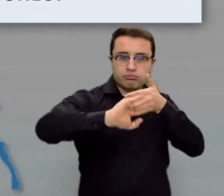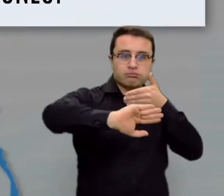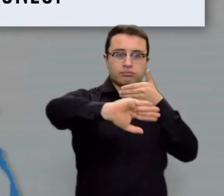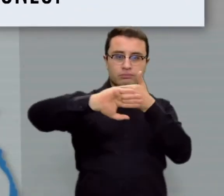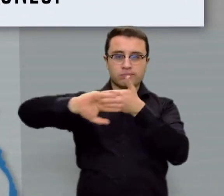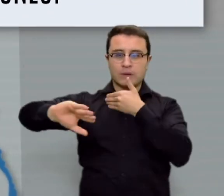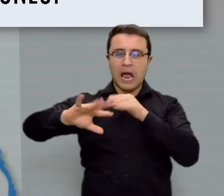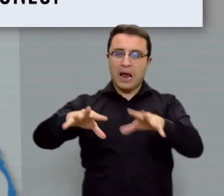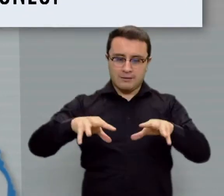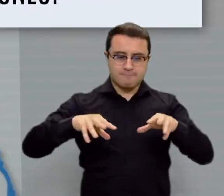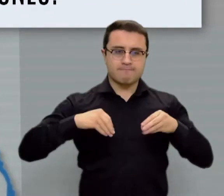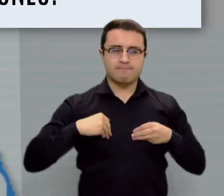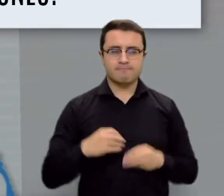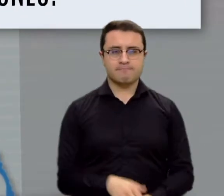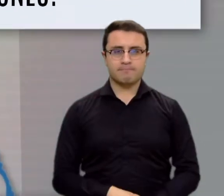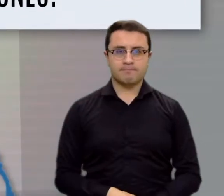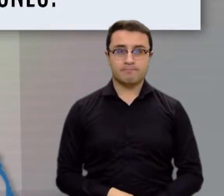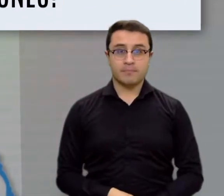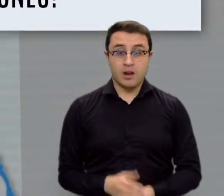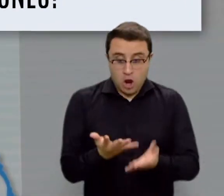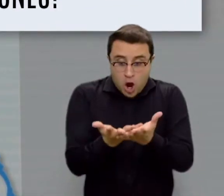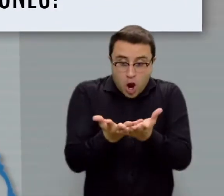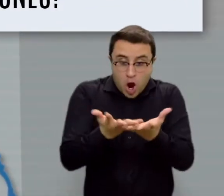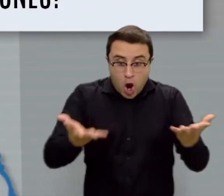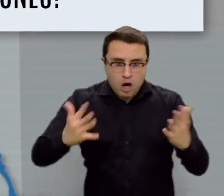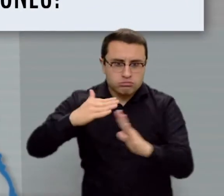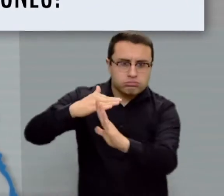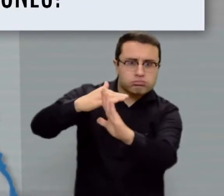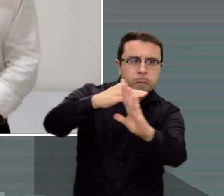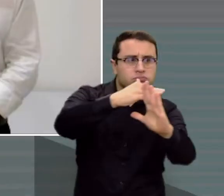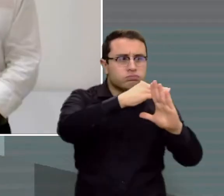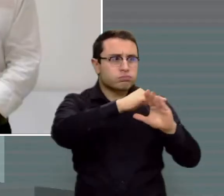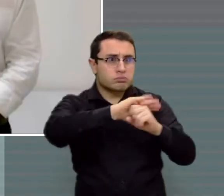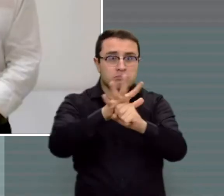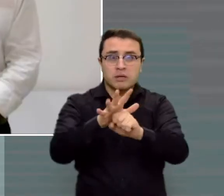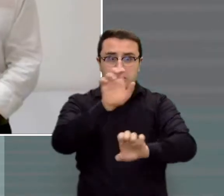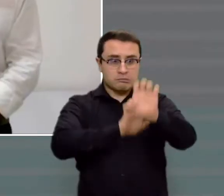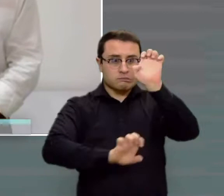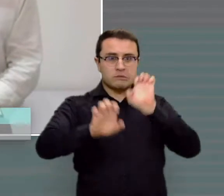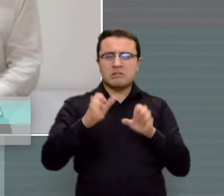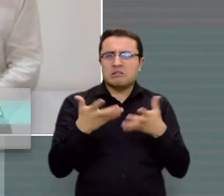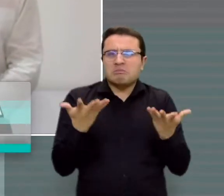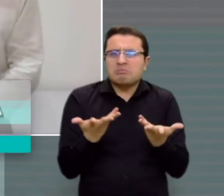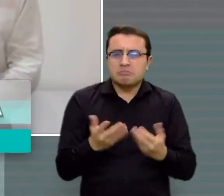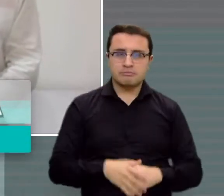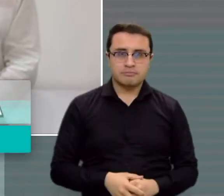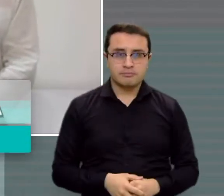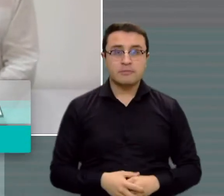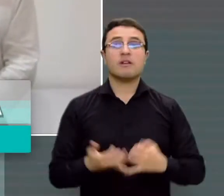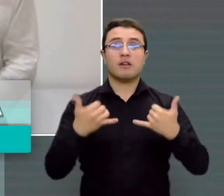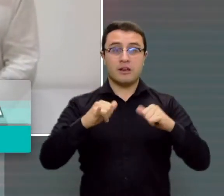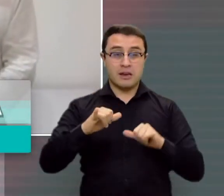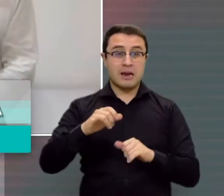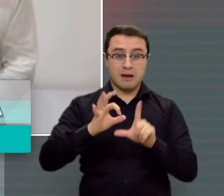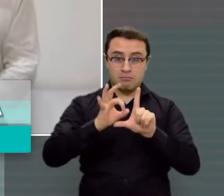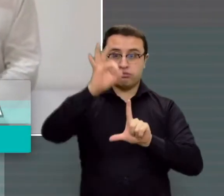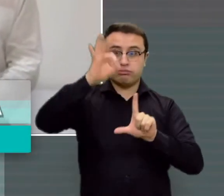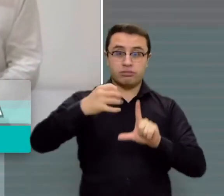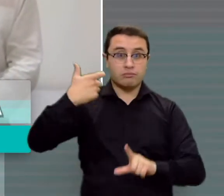¿Qué elementos de bioseguridad están dispuestos para las votaciones? Ya disponemos de termómetros, de alcohol